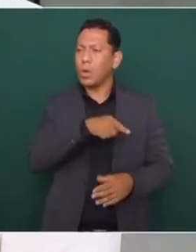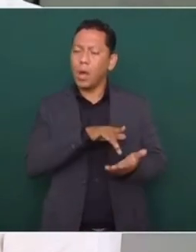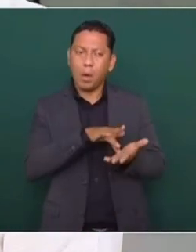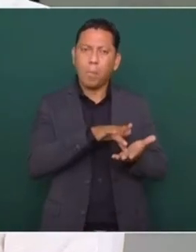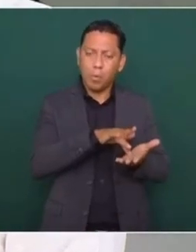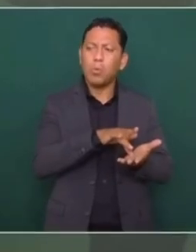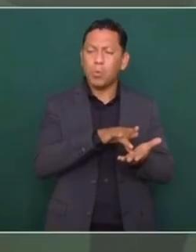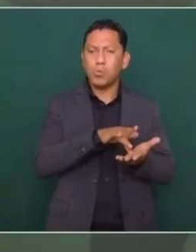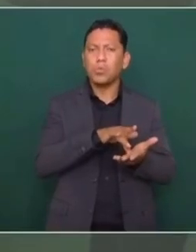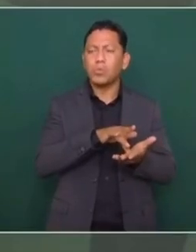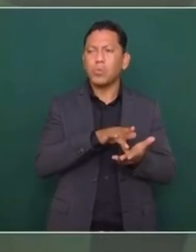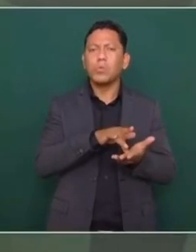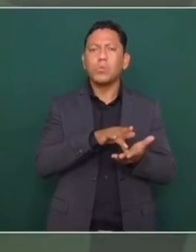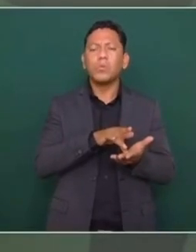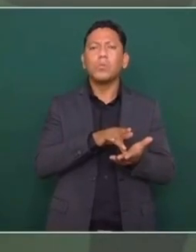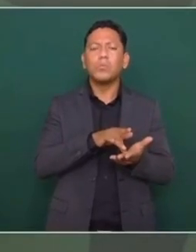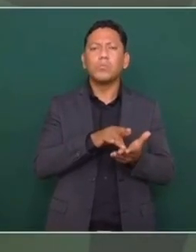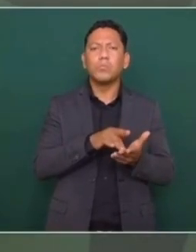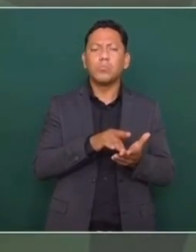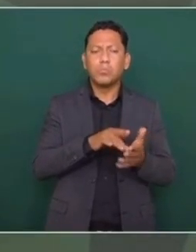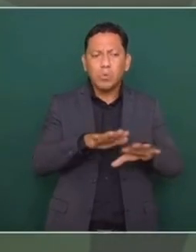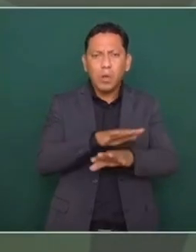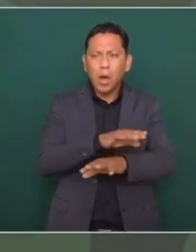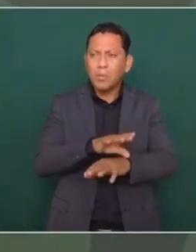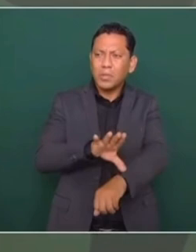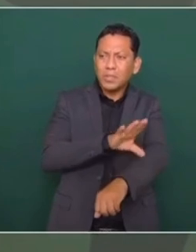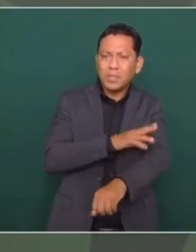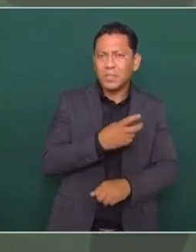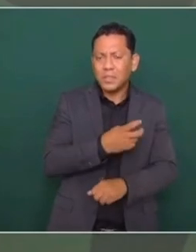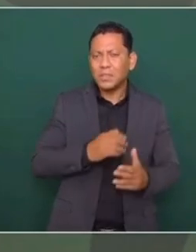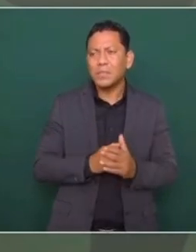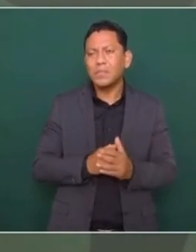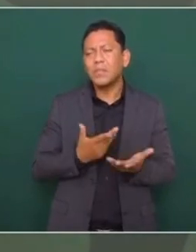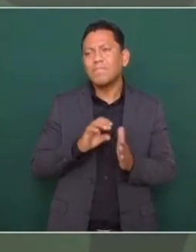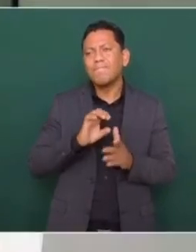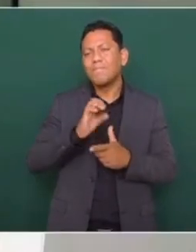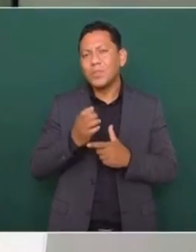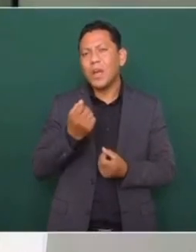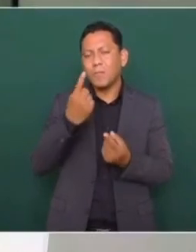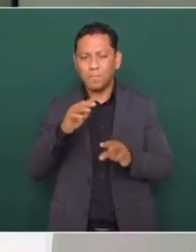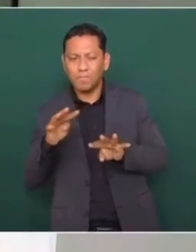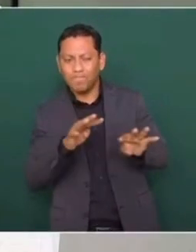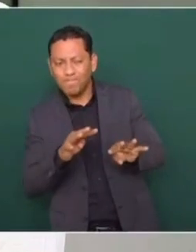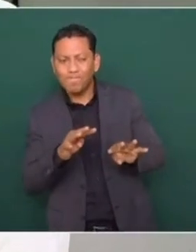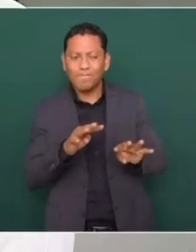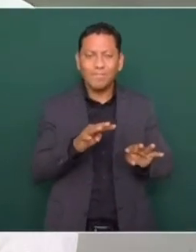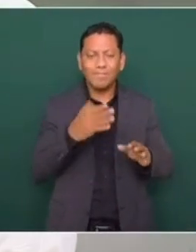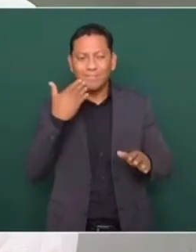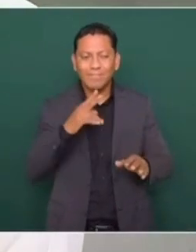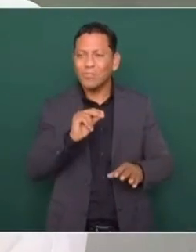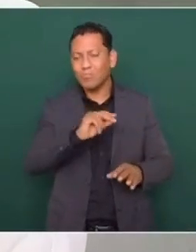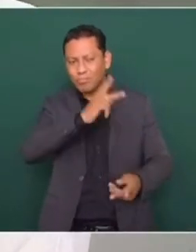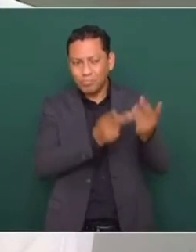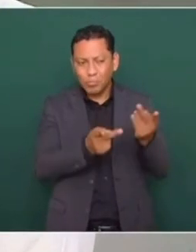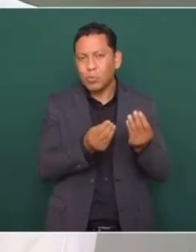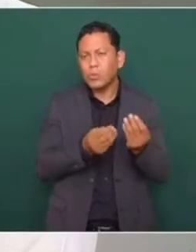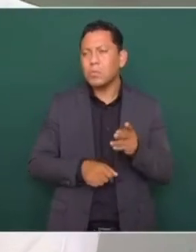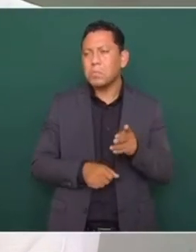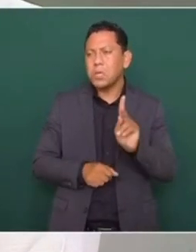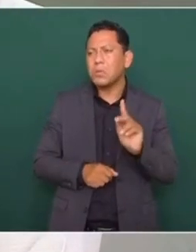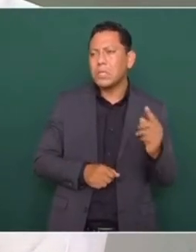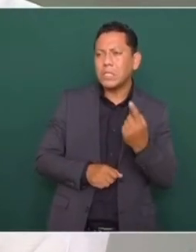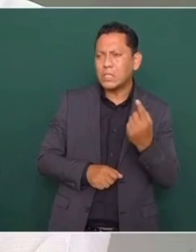la reforma eléctrica. Entonces, hay quienes no lo ven con buenos ojos y lo cuestionan mucho, pero es